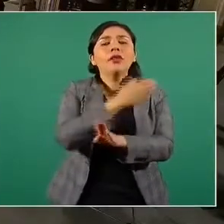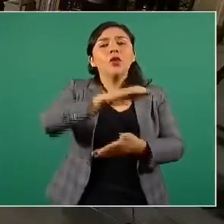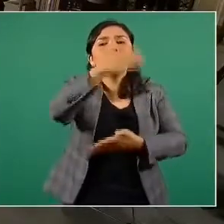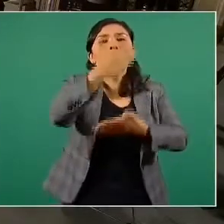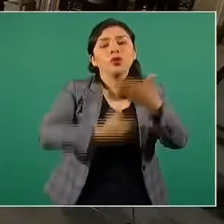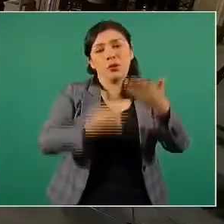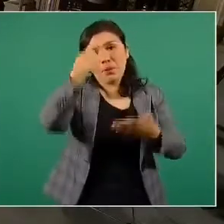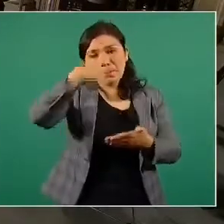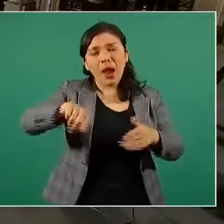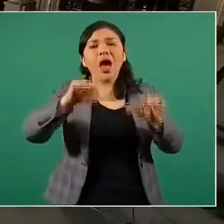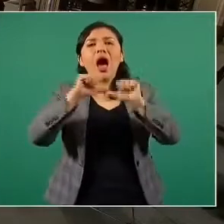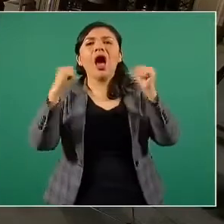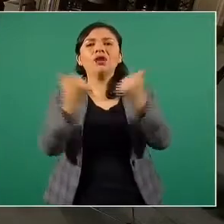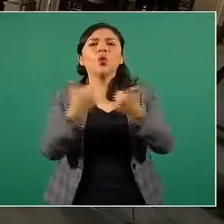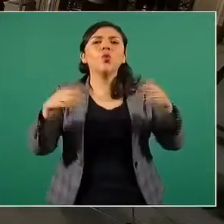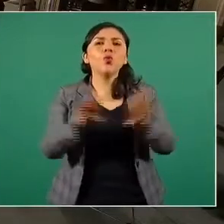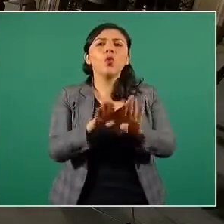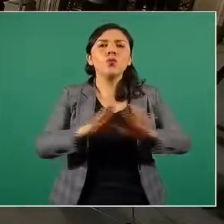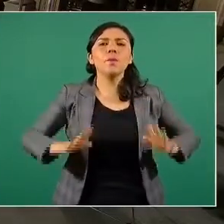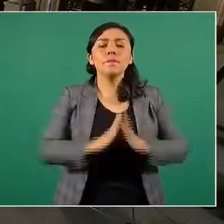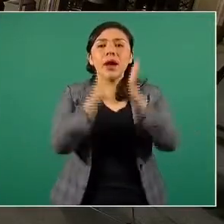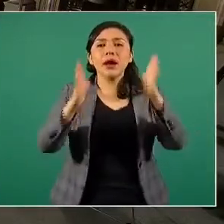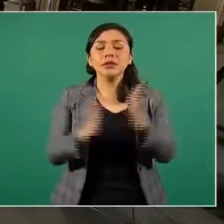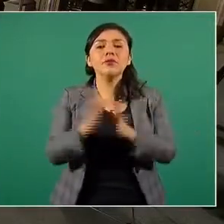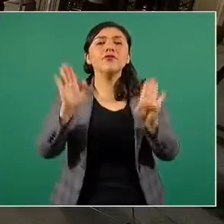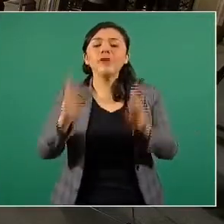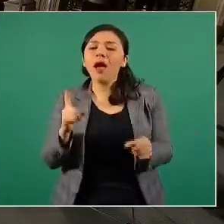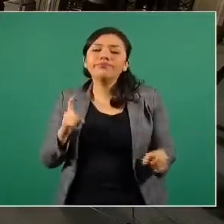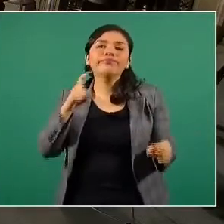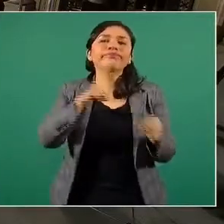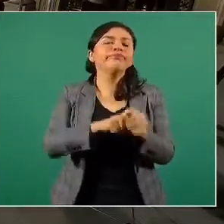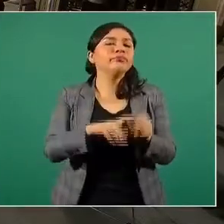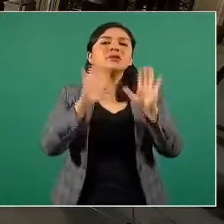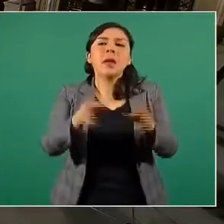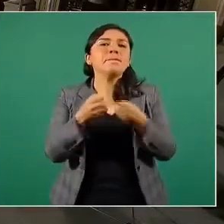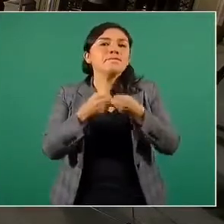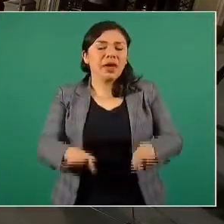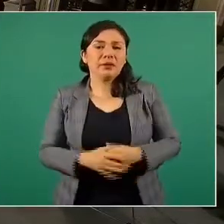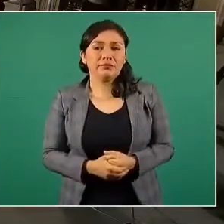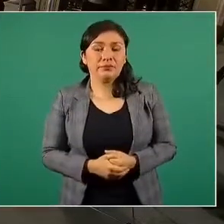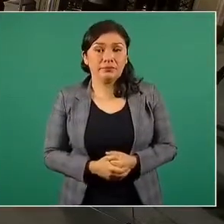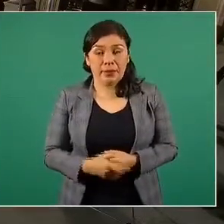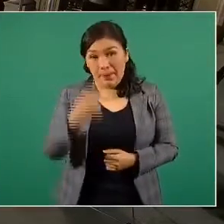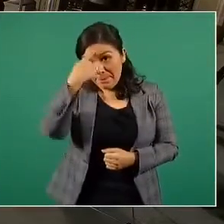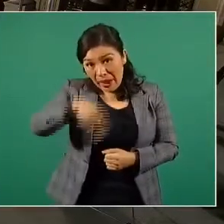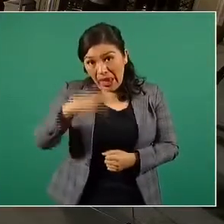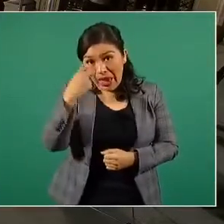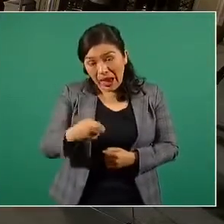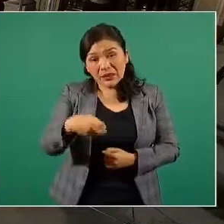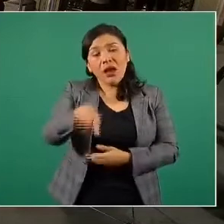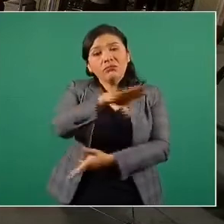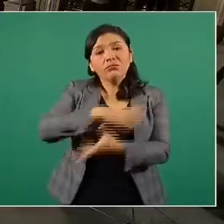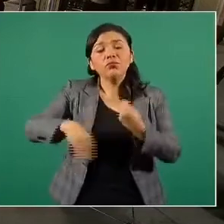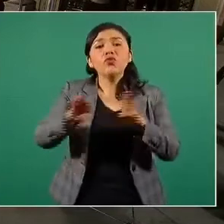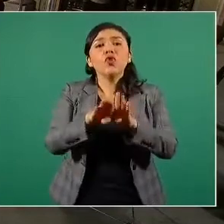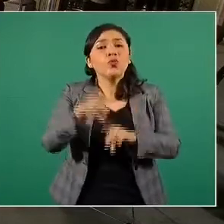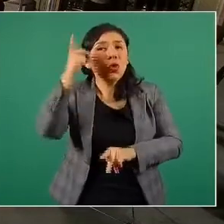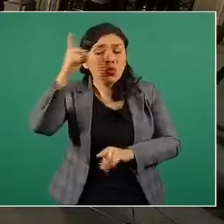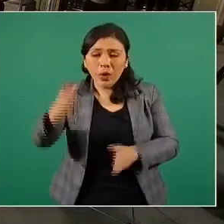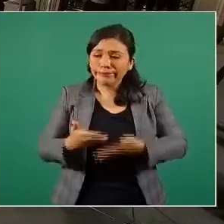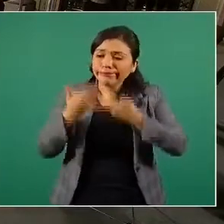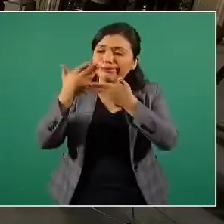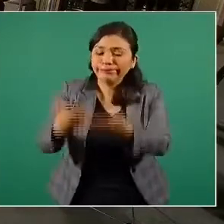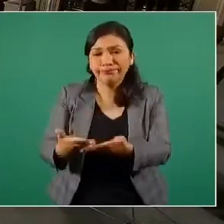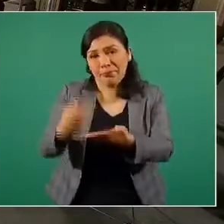asociación en participación que los había enganchado. A cambio de ceder sus derechos a Las Cañadas